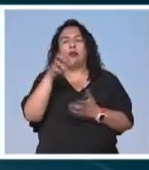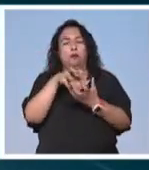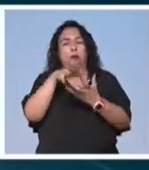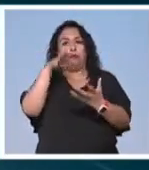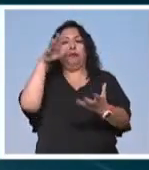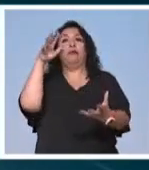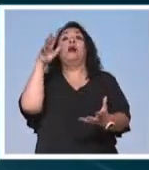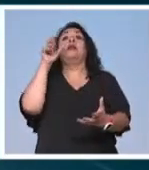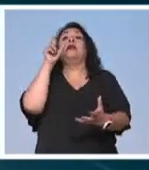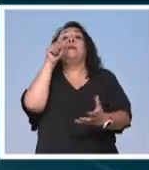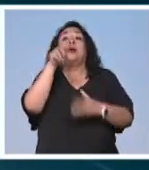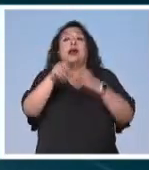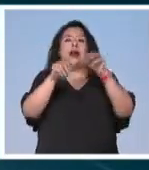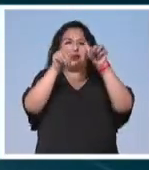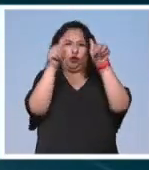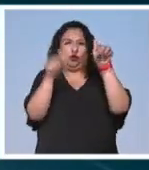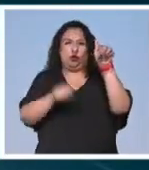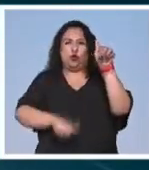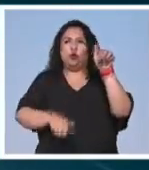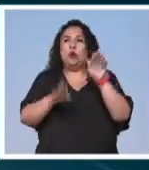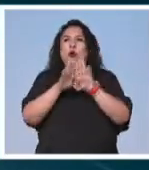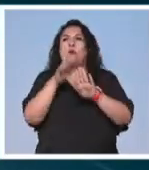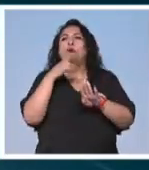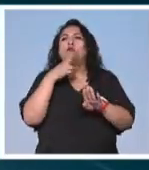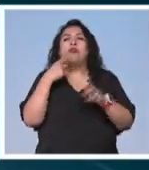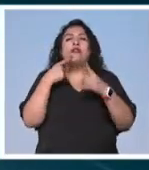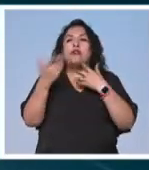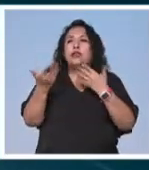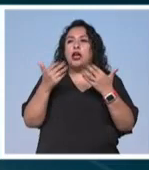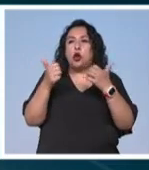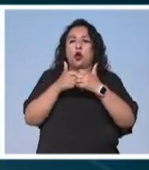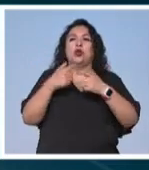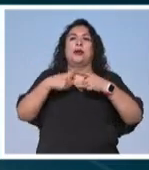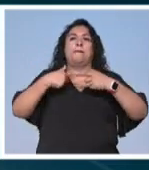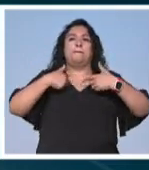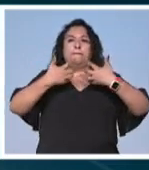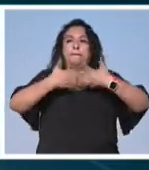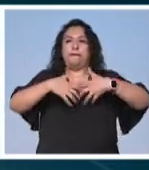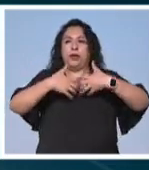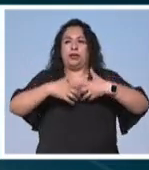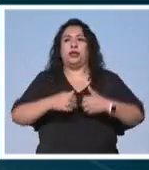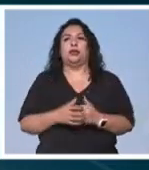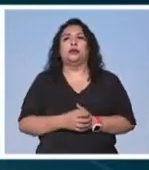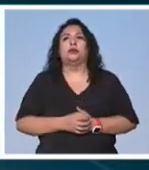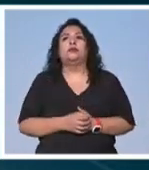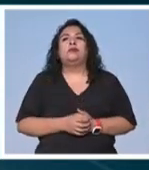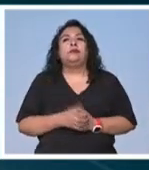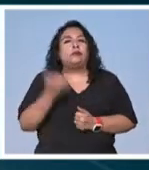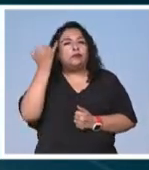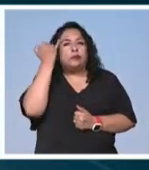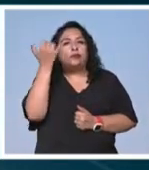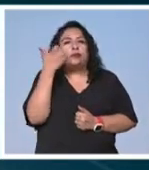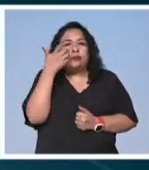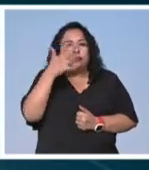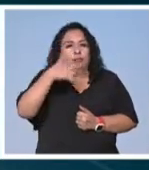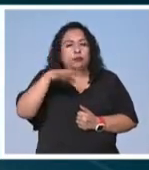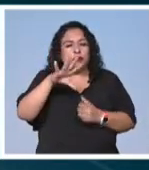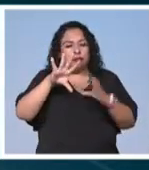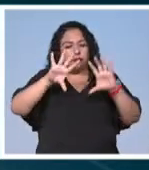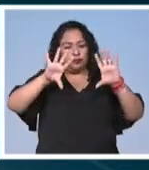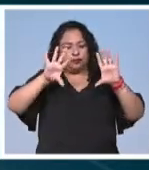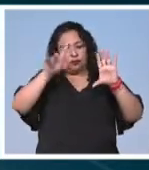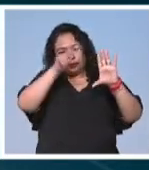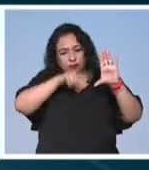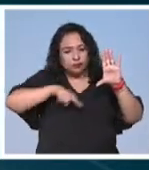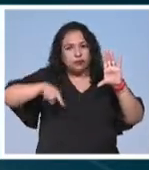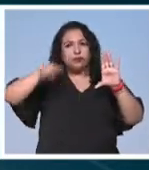aumentada y elabora esculturas a partir de sus diálogos con las máquinas la idea es buscar esa circularidad a la